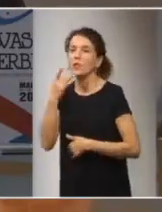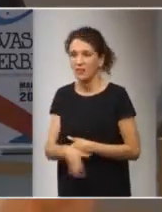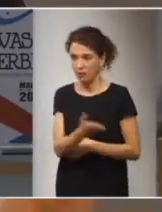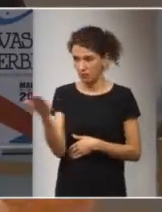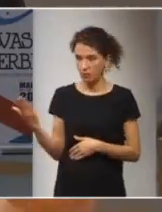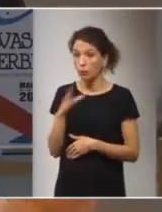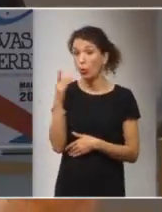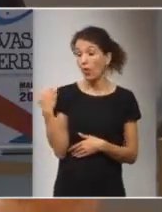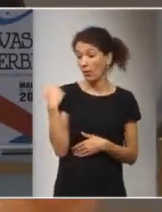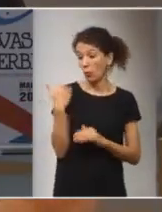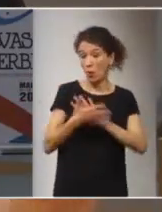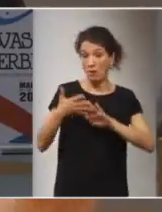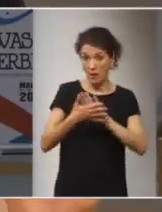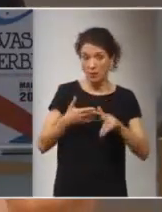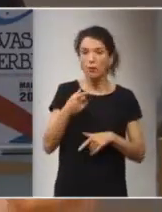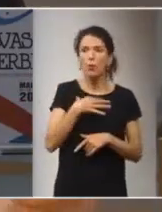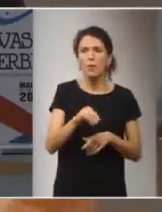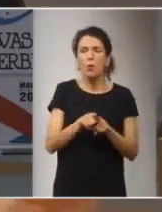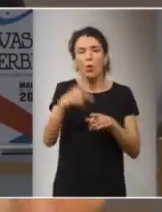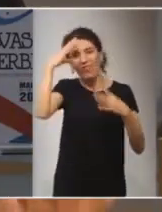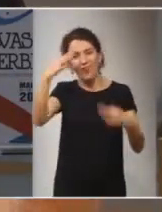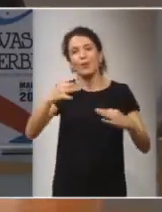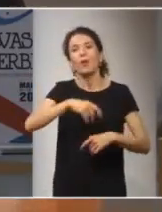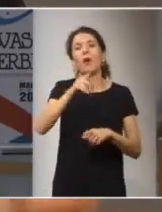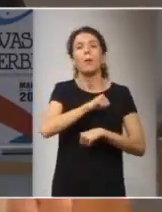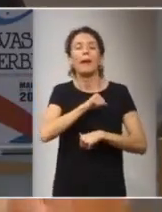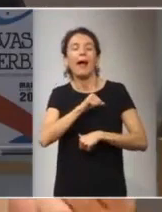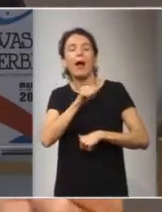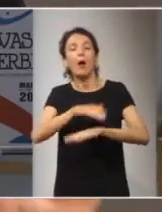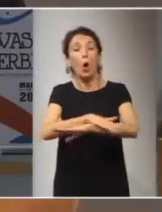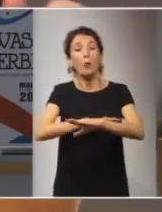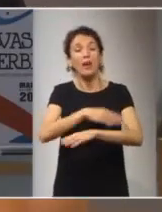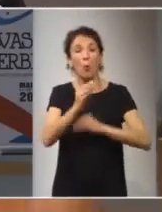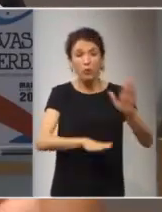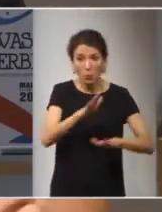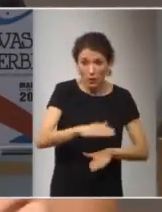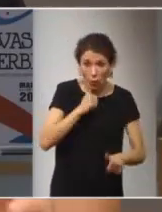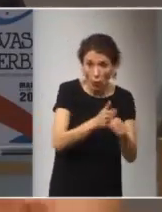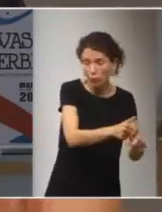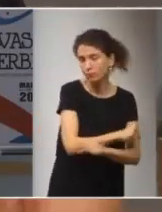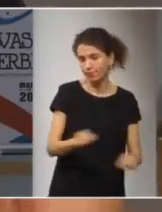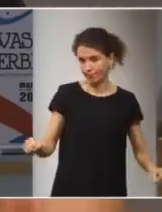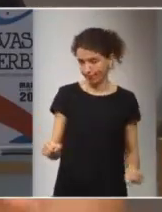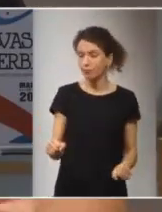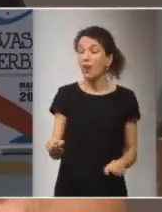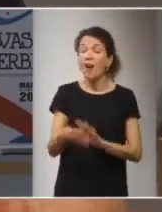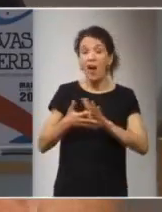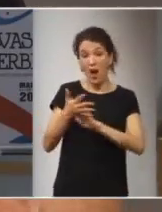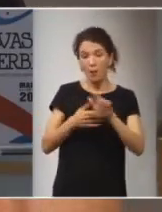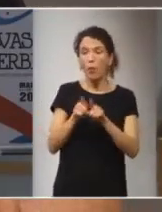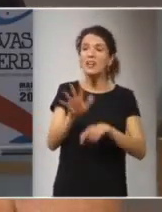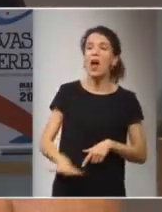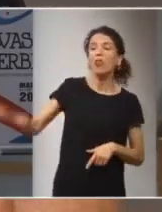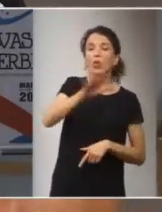como recién decía sería muy ingenuo esperar que lo sean los gobernantes los que den esos pasos bueno precisamente cuando hablábamos de esa